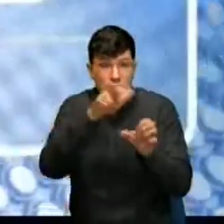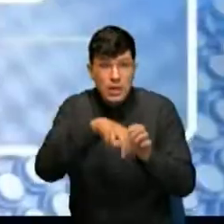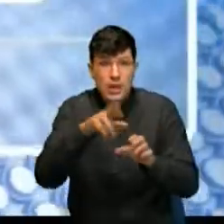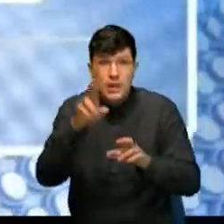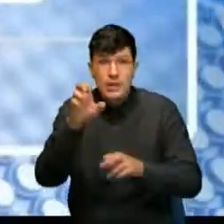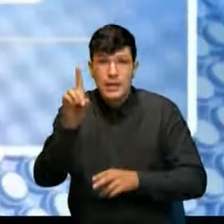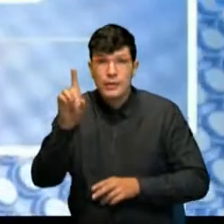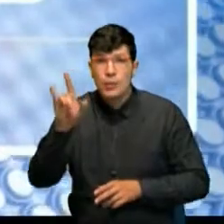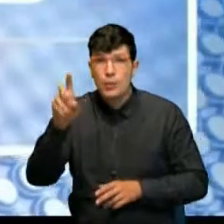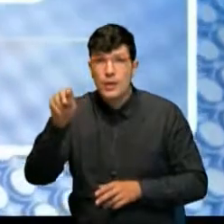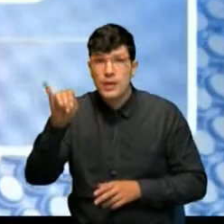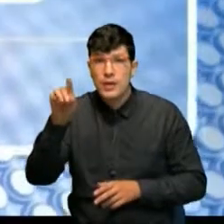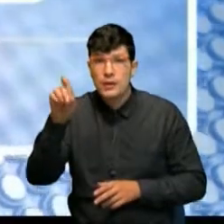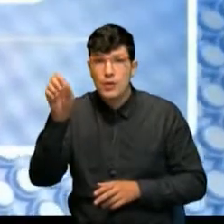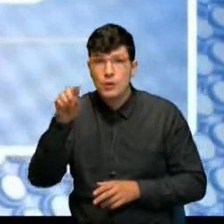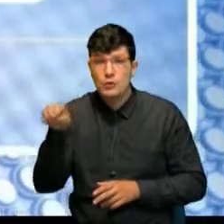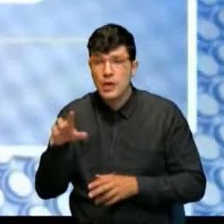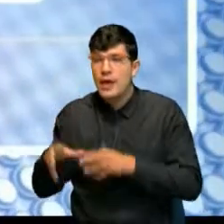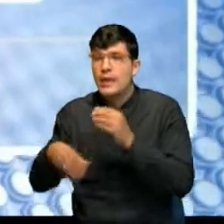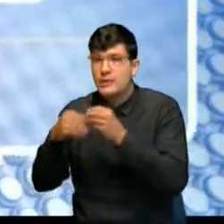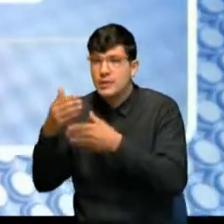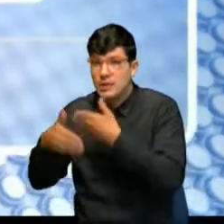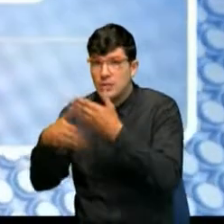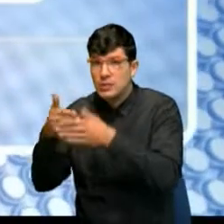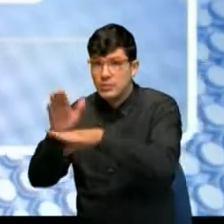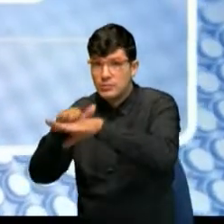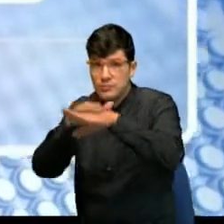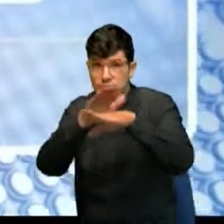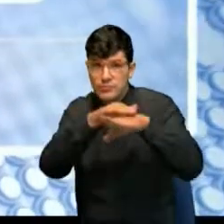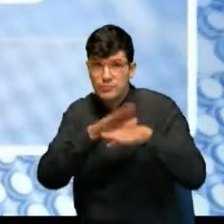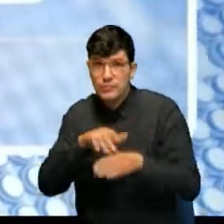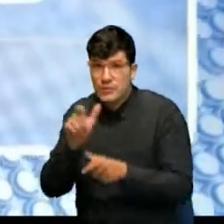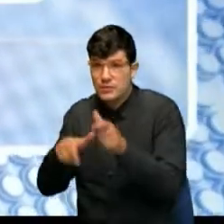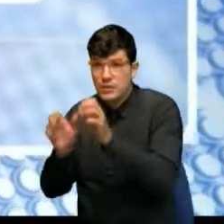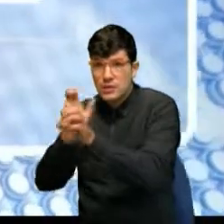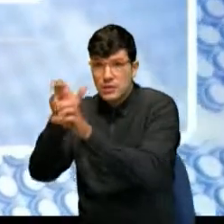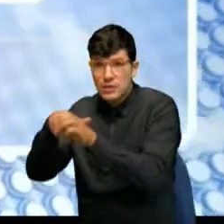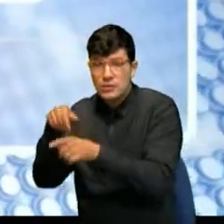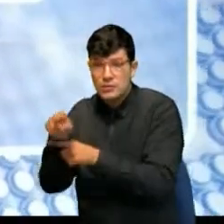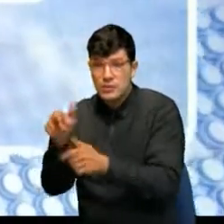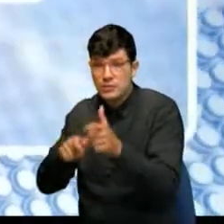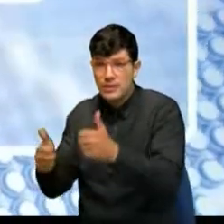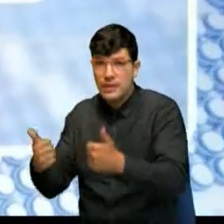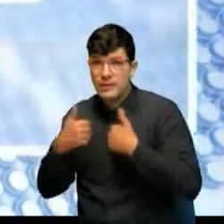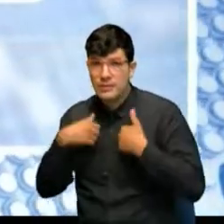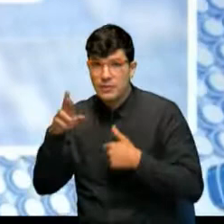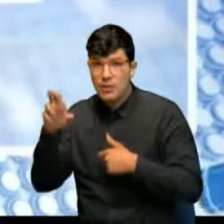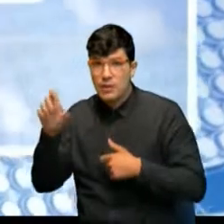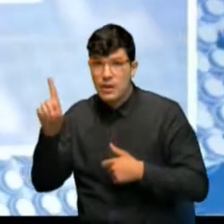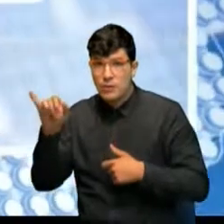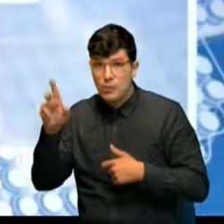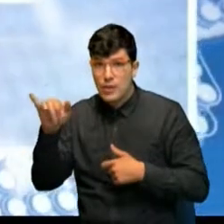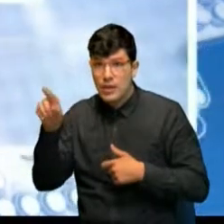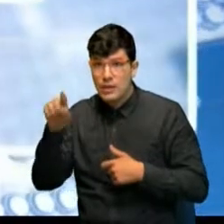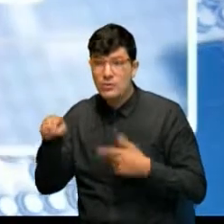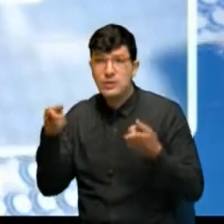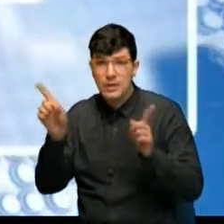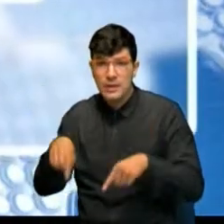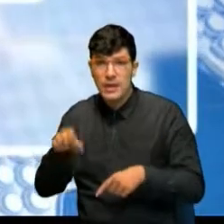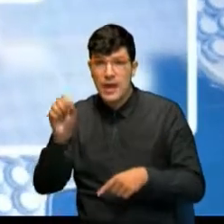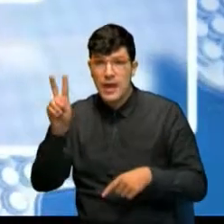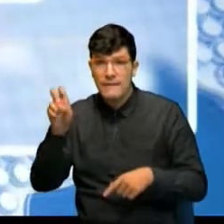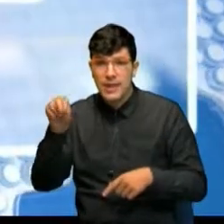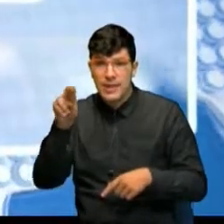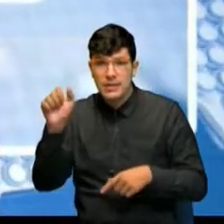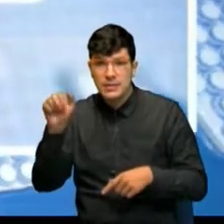El proceso paralelo que se adelanta para la convocatoria de los potenciales beneficiarios también avanzado es de conocimiento